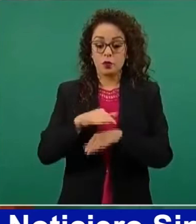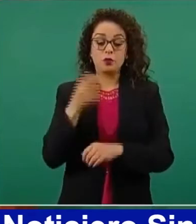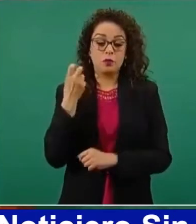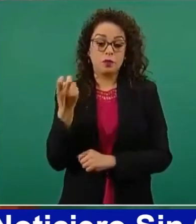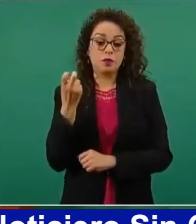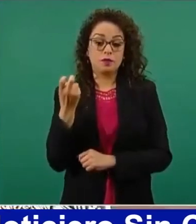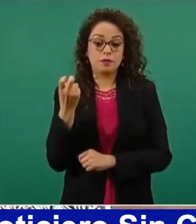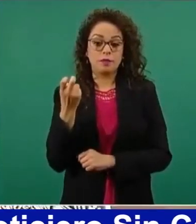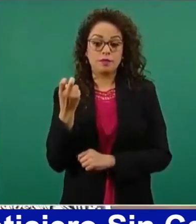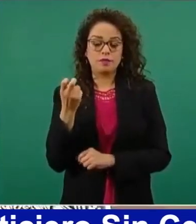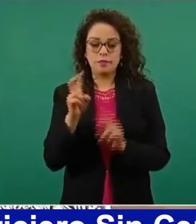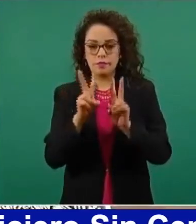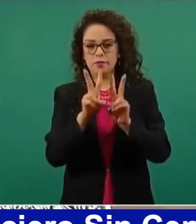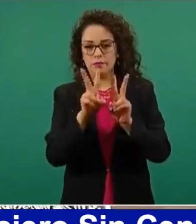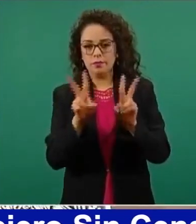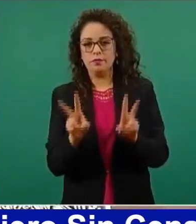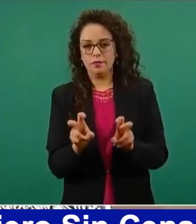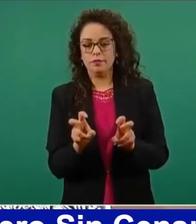caso.